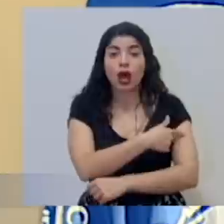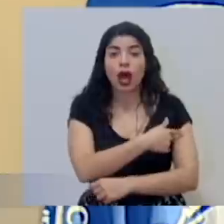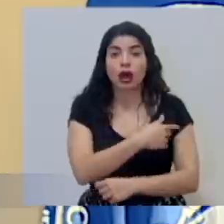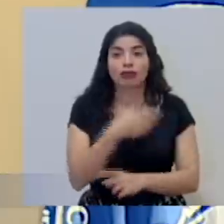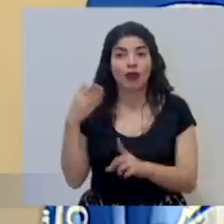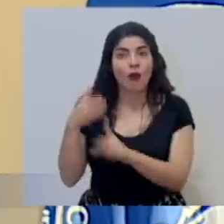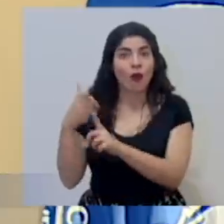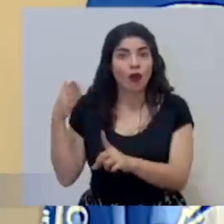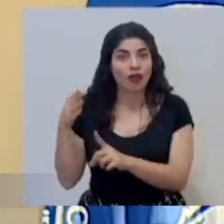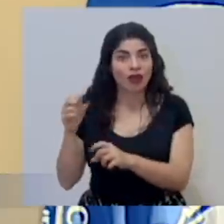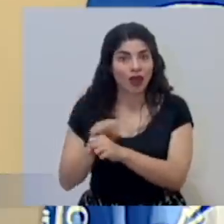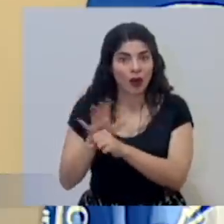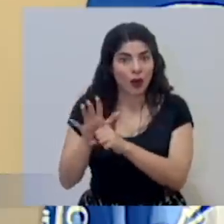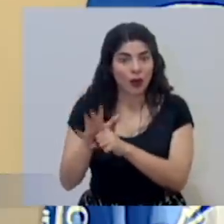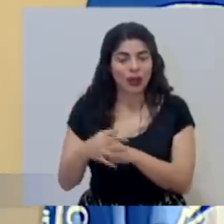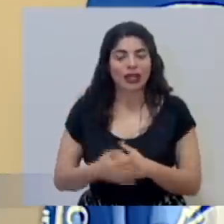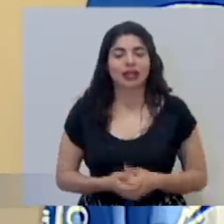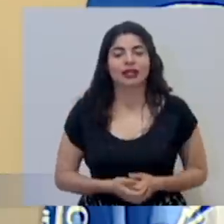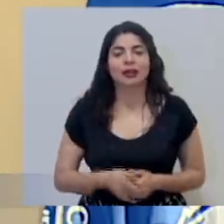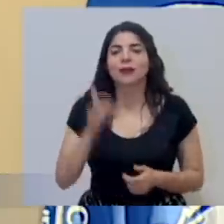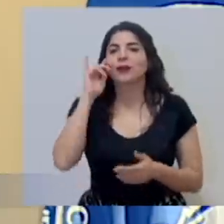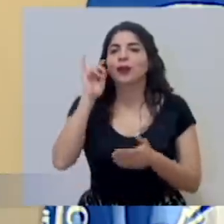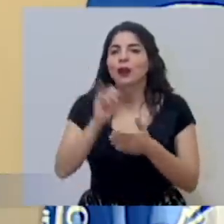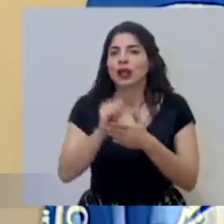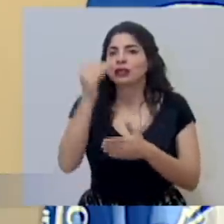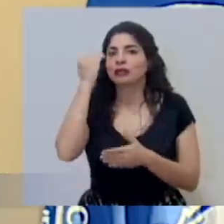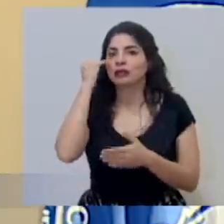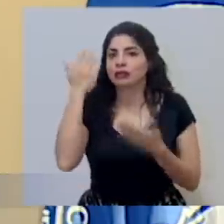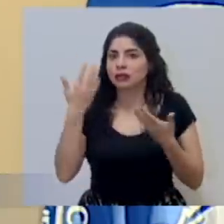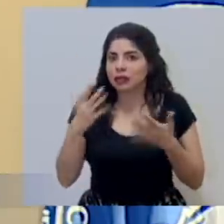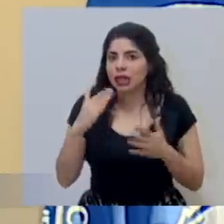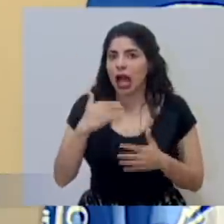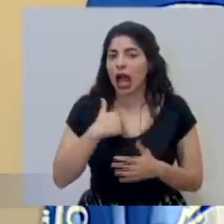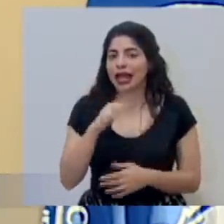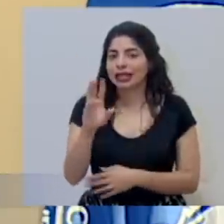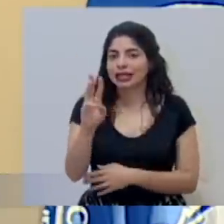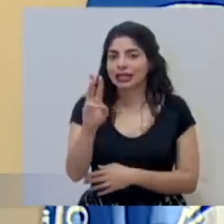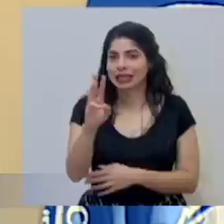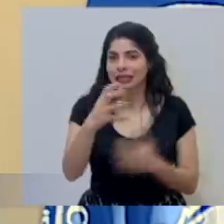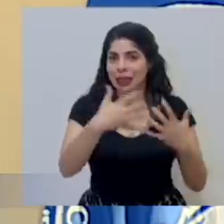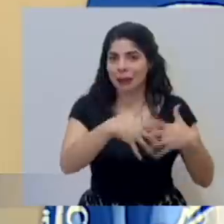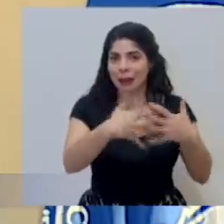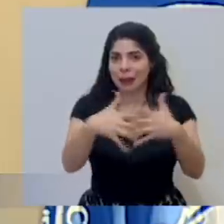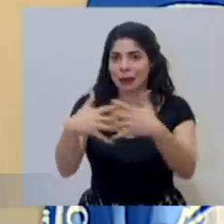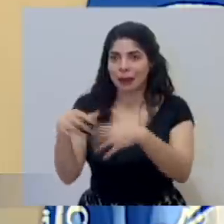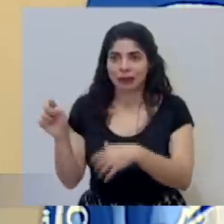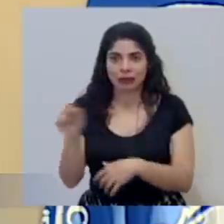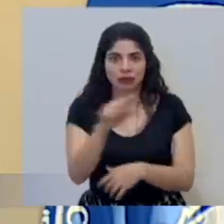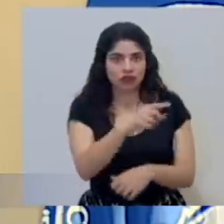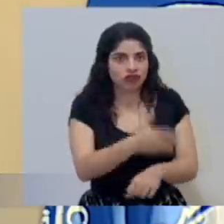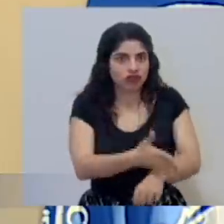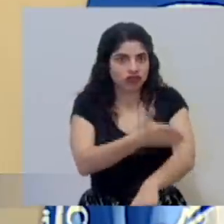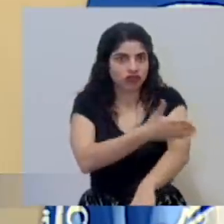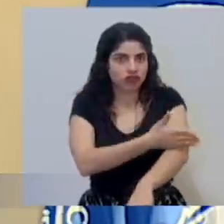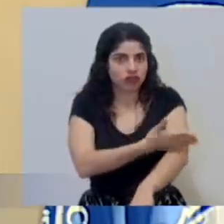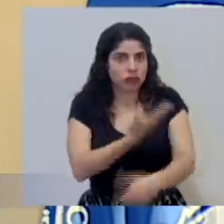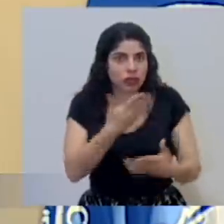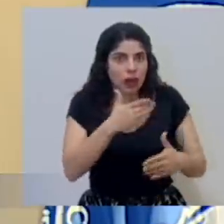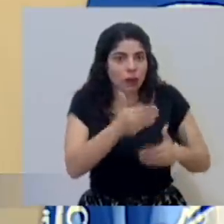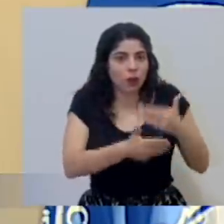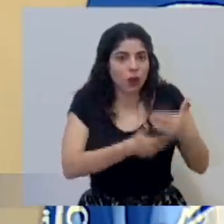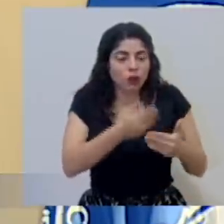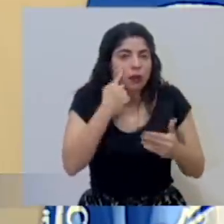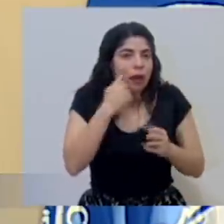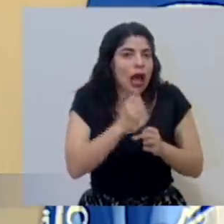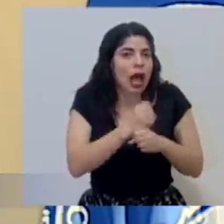COVID-19. En ese sentido sabemos que ya hay seis empresas que están mucho más avanzadas en cuanto a la